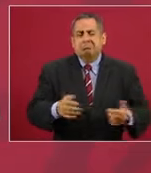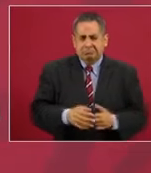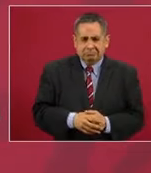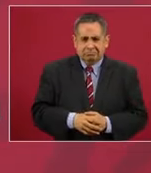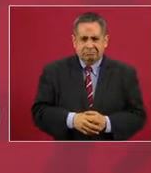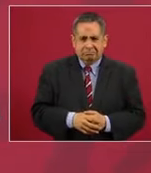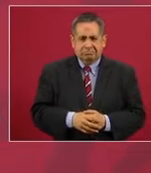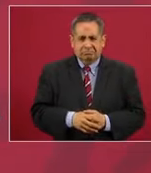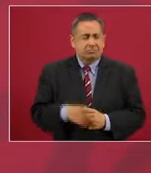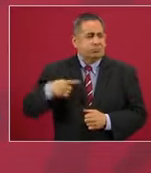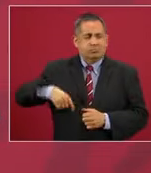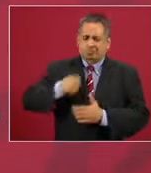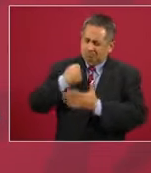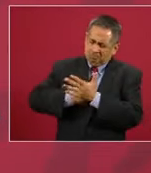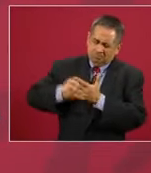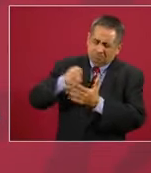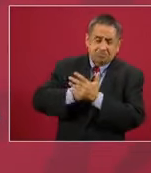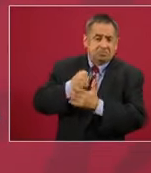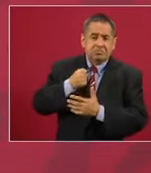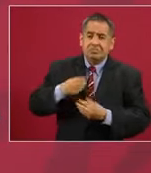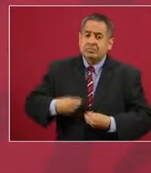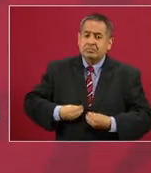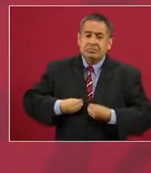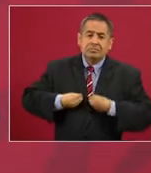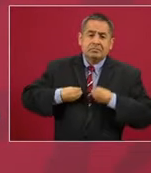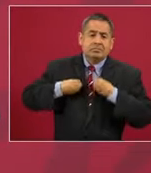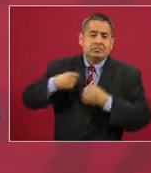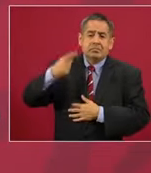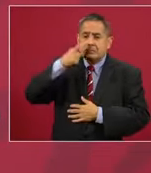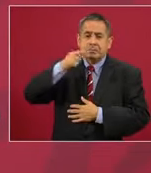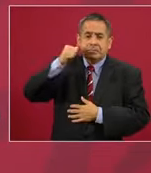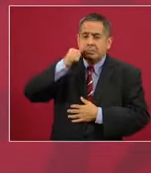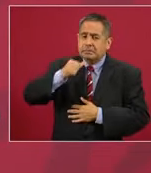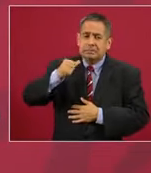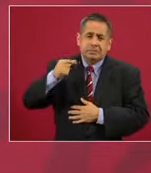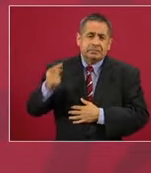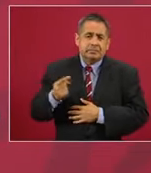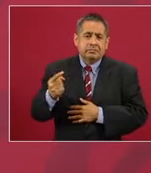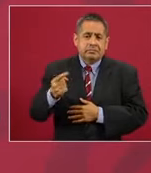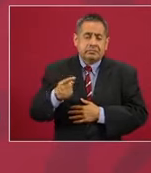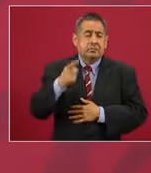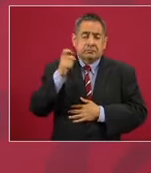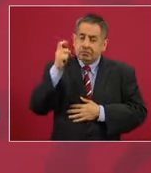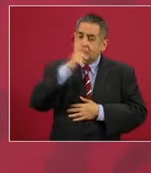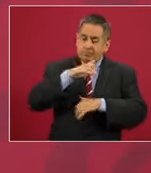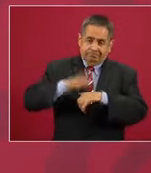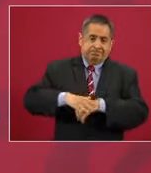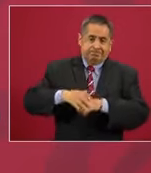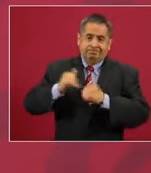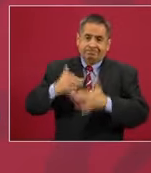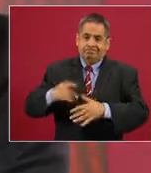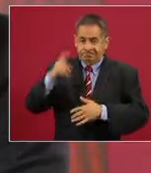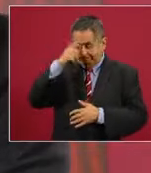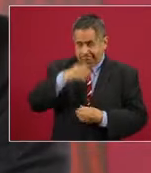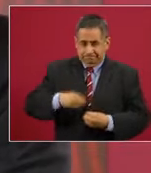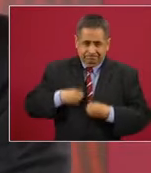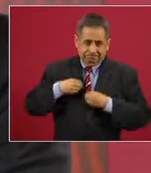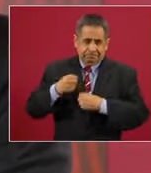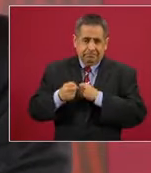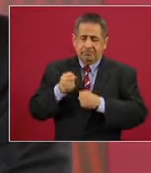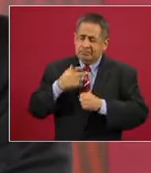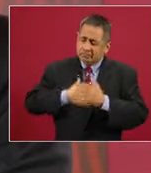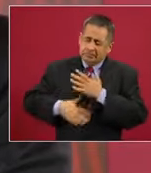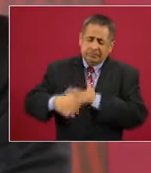Hay que luchar toda la vida. Y cuesta más, es mucha la